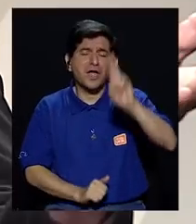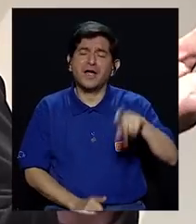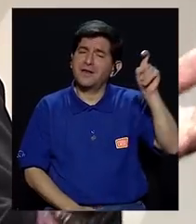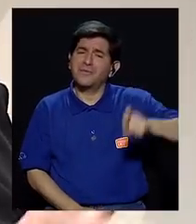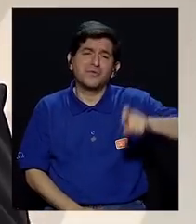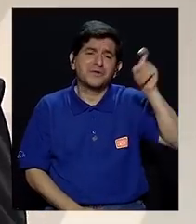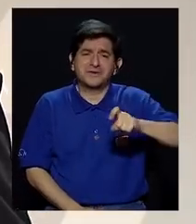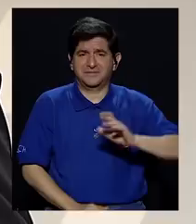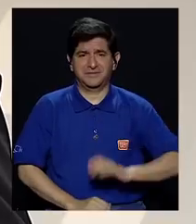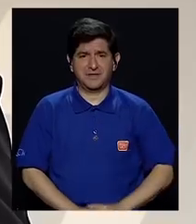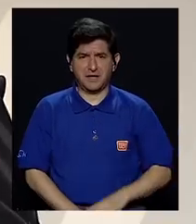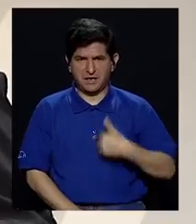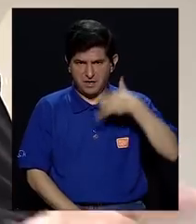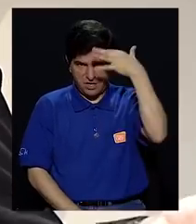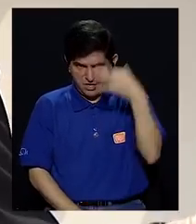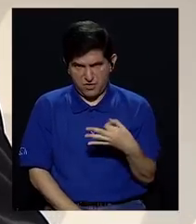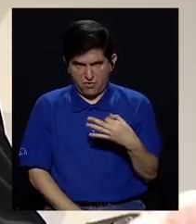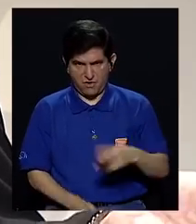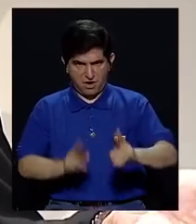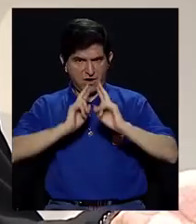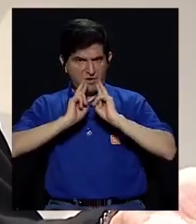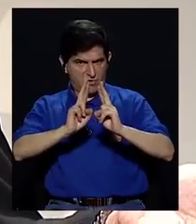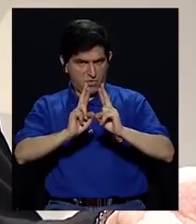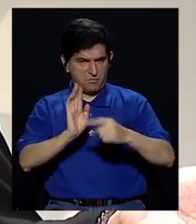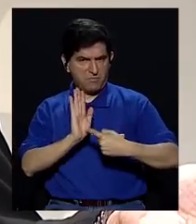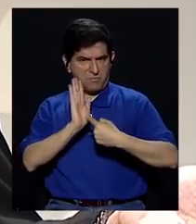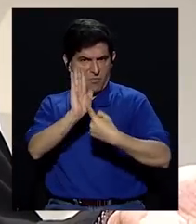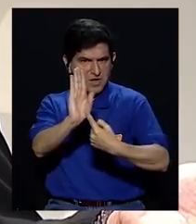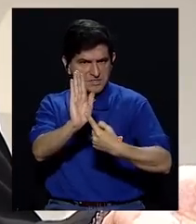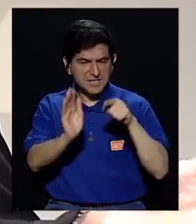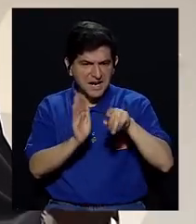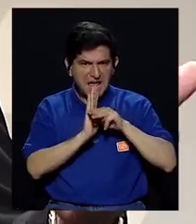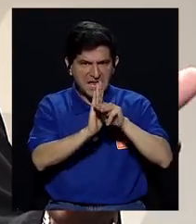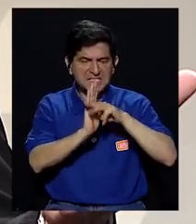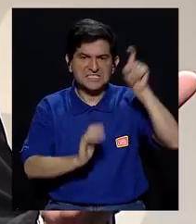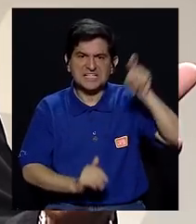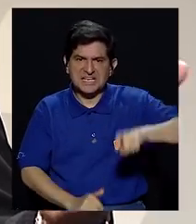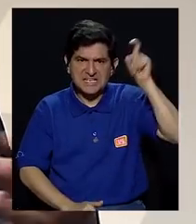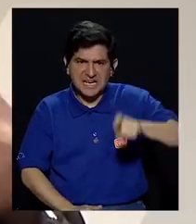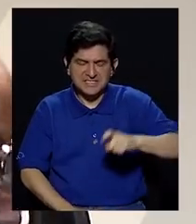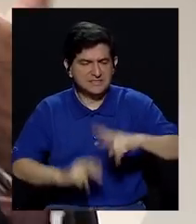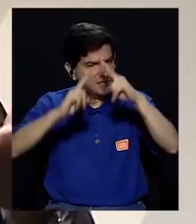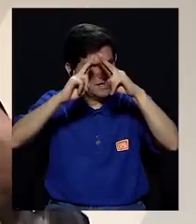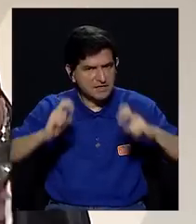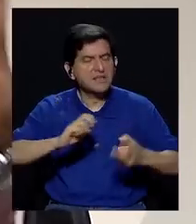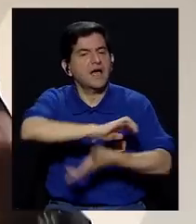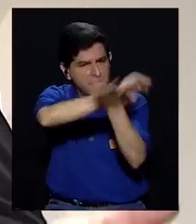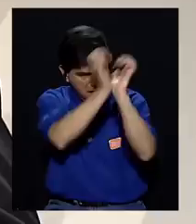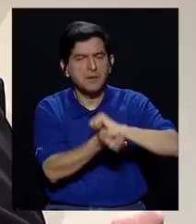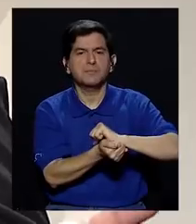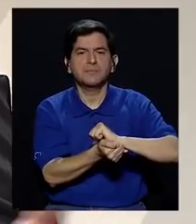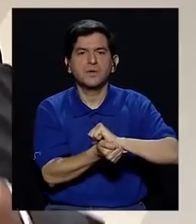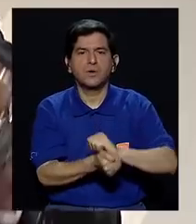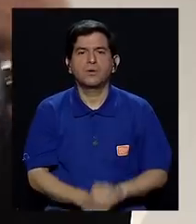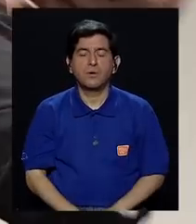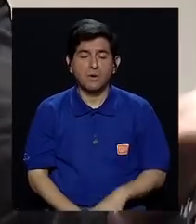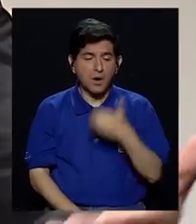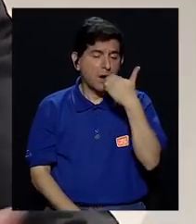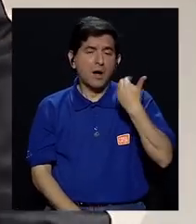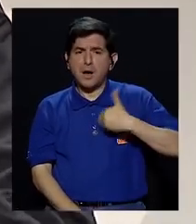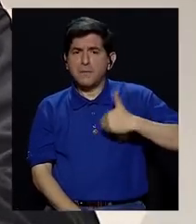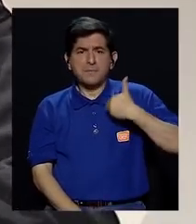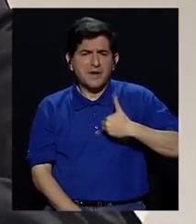Costa Rica necesita. Y yo creo que hay suficientes resultados como para decir que ese modelo necesita revisión y transformación. Está